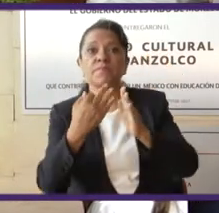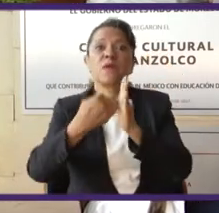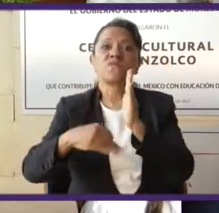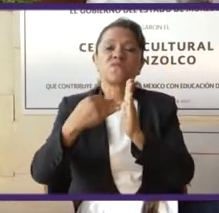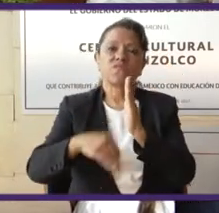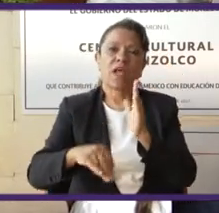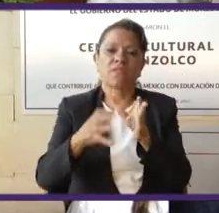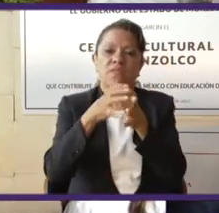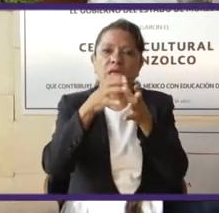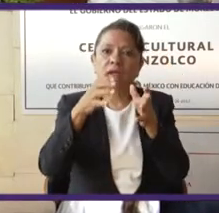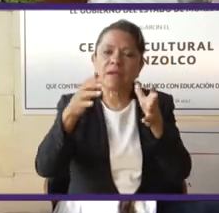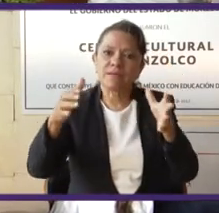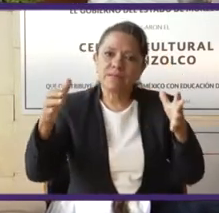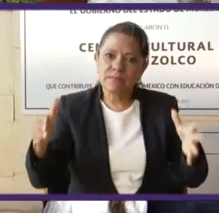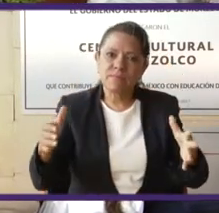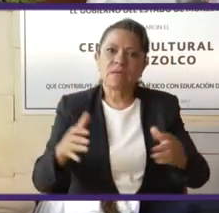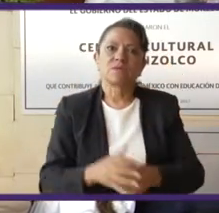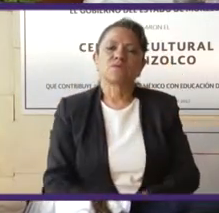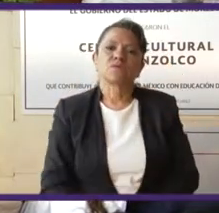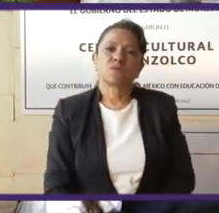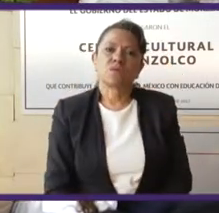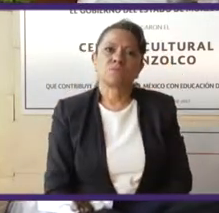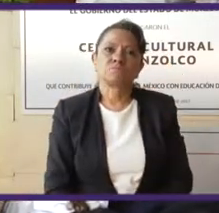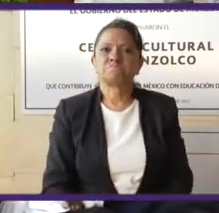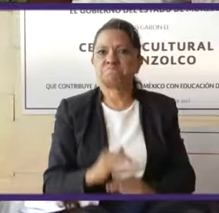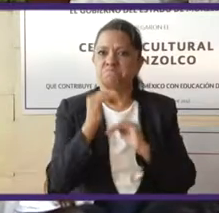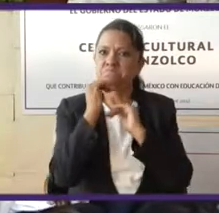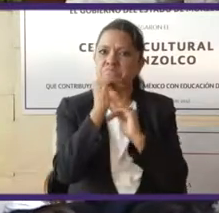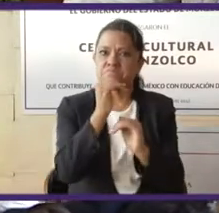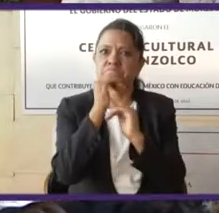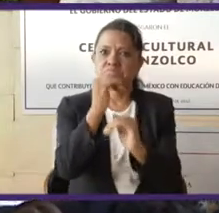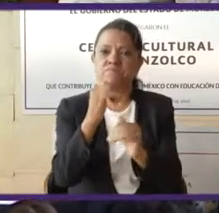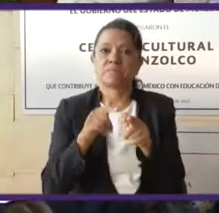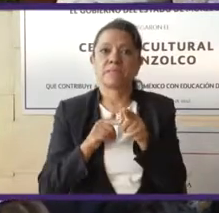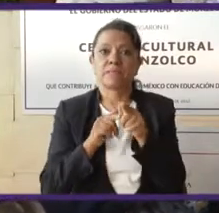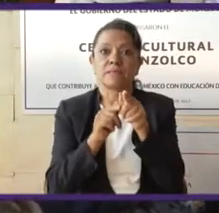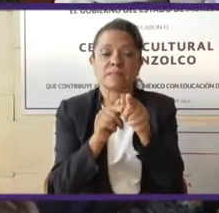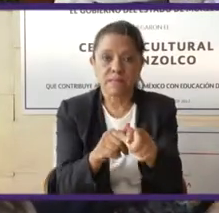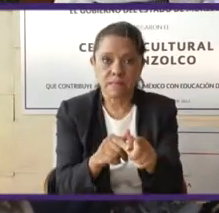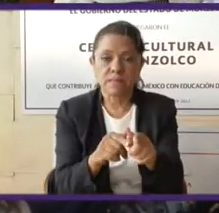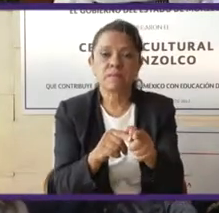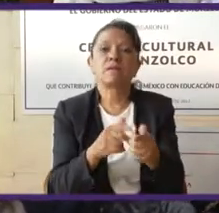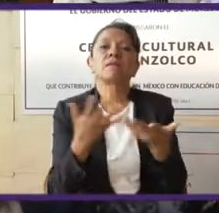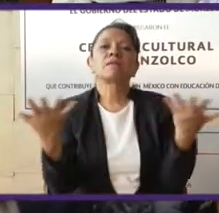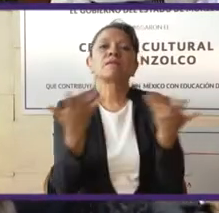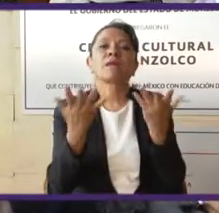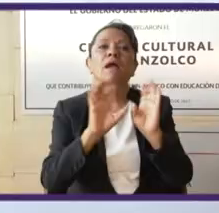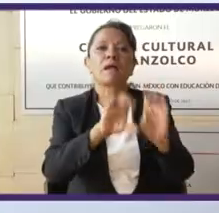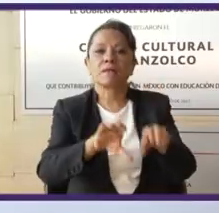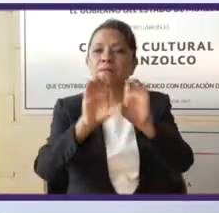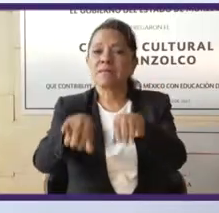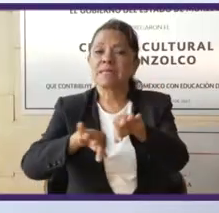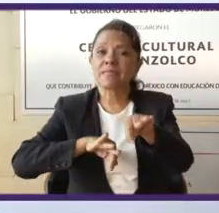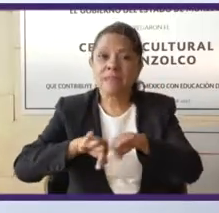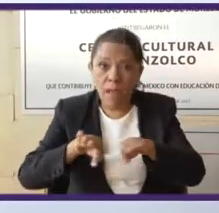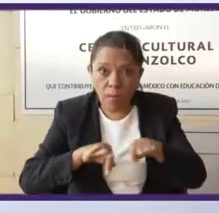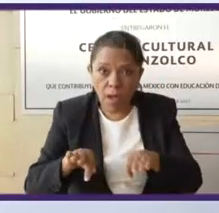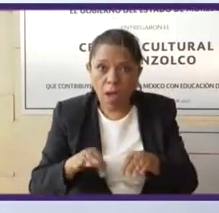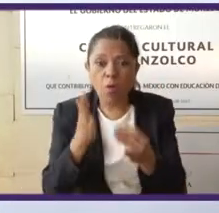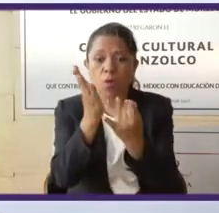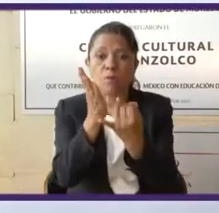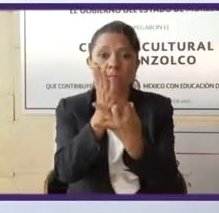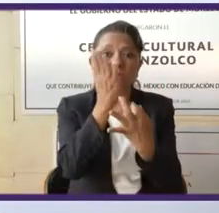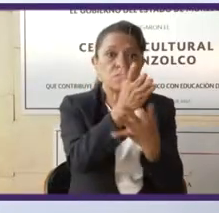crecimiento estable, sostenido, que genere empleos y distribuye el ingreso.